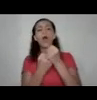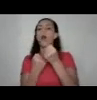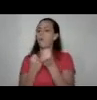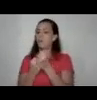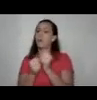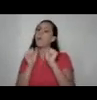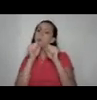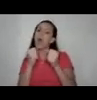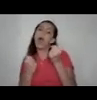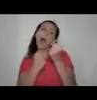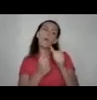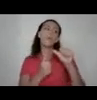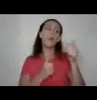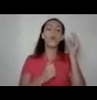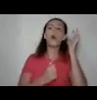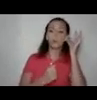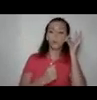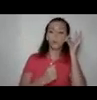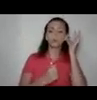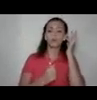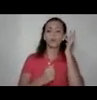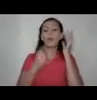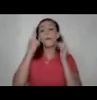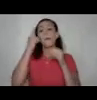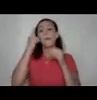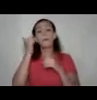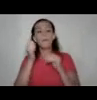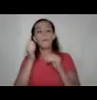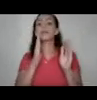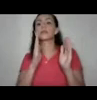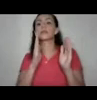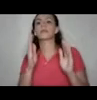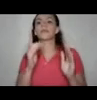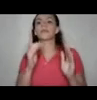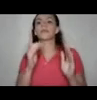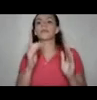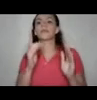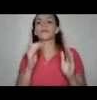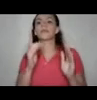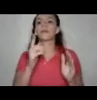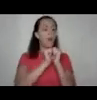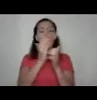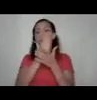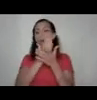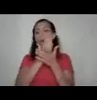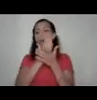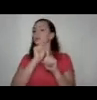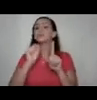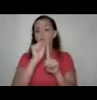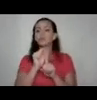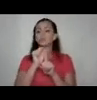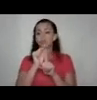apoyar a alguna mujer para atender para acompañar una situación